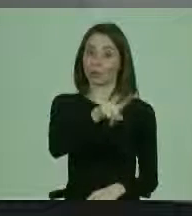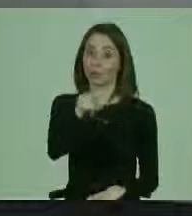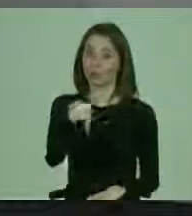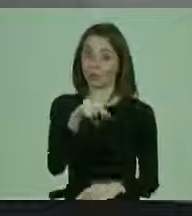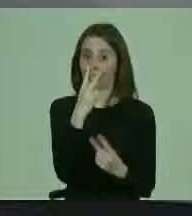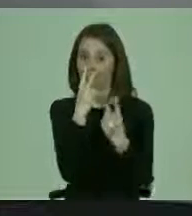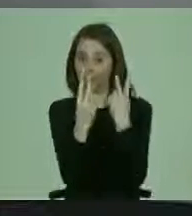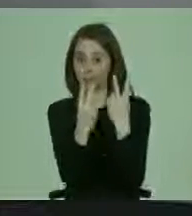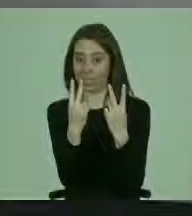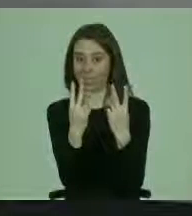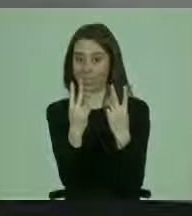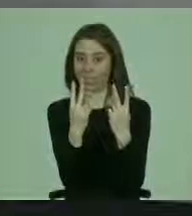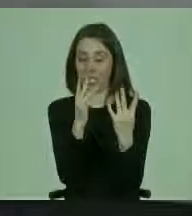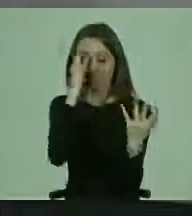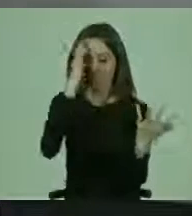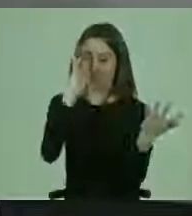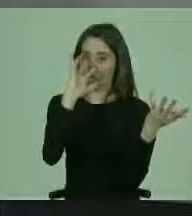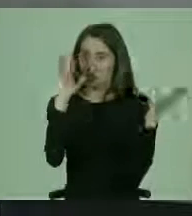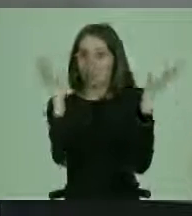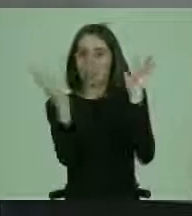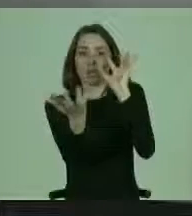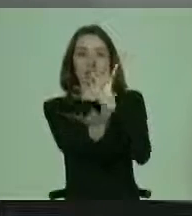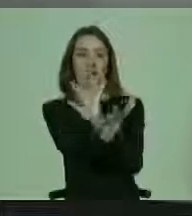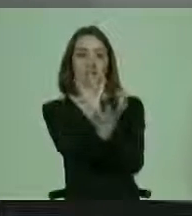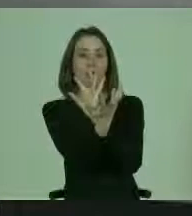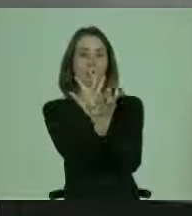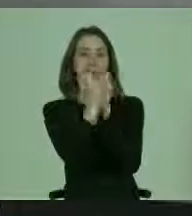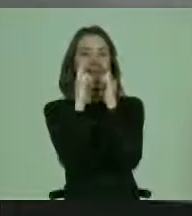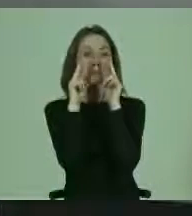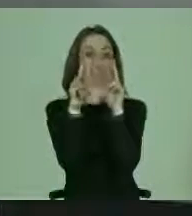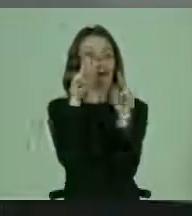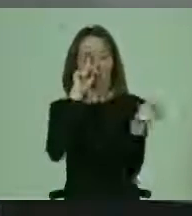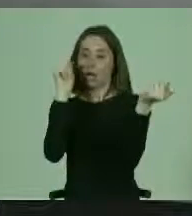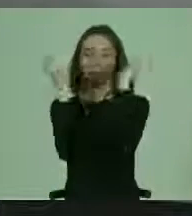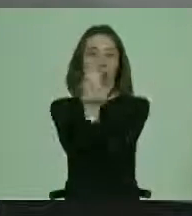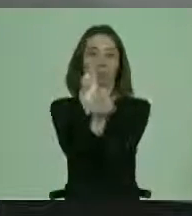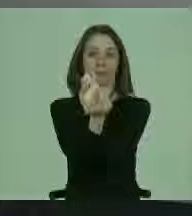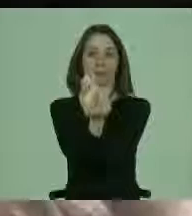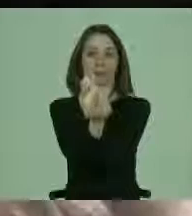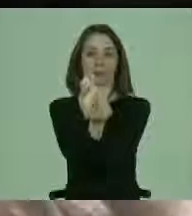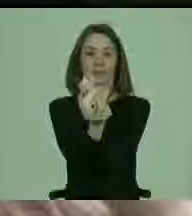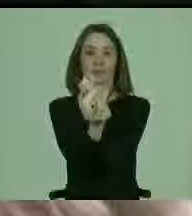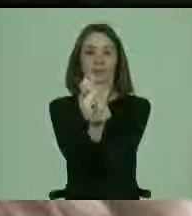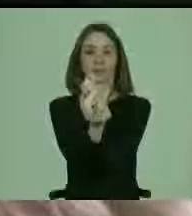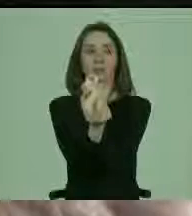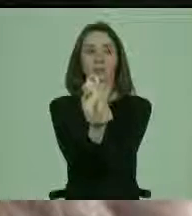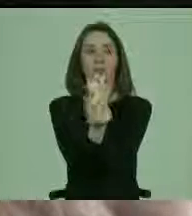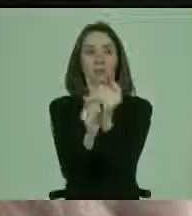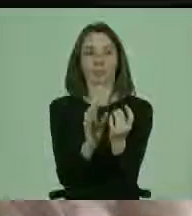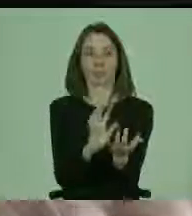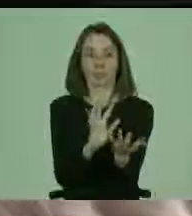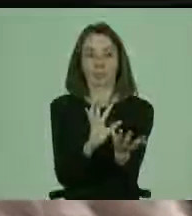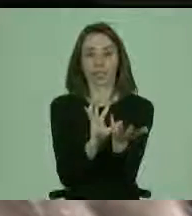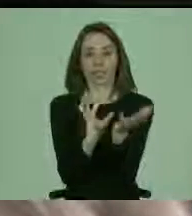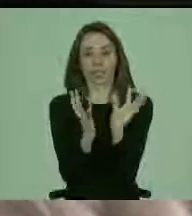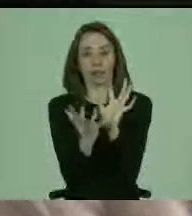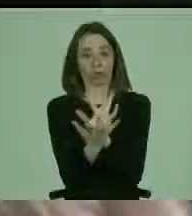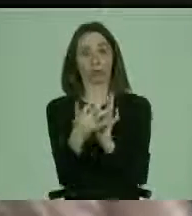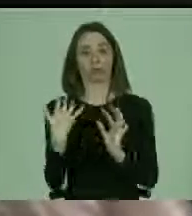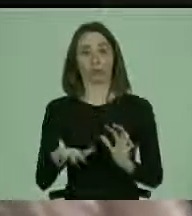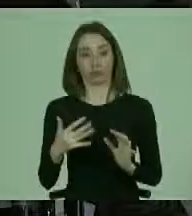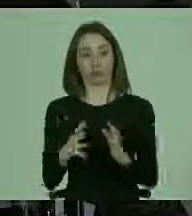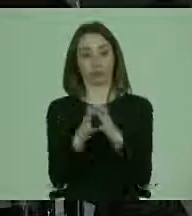podrán ver, hay un vuelco trascendental en la mirada, hay una transformación enorme